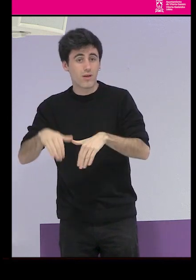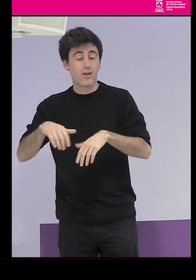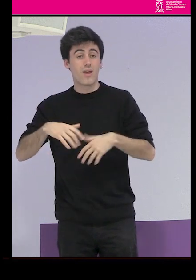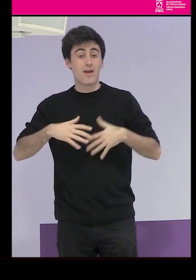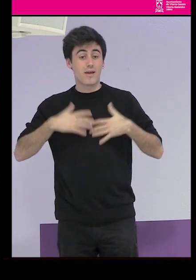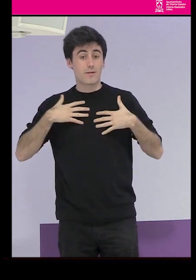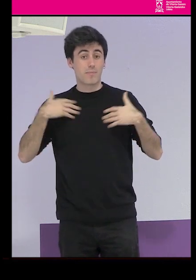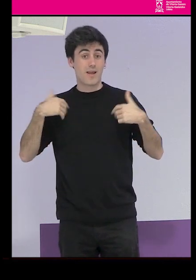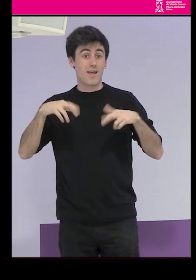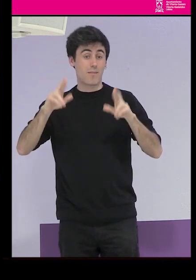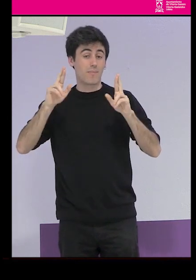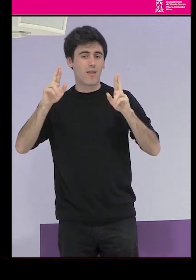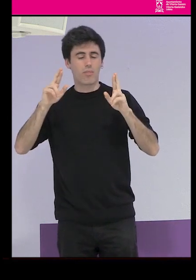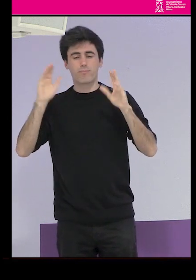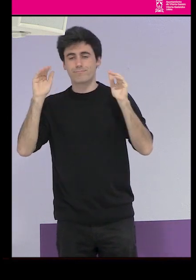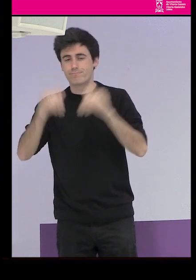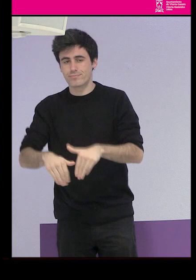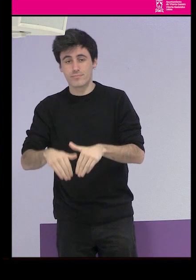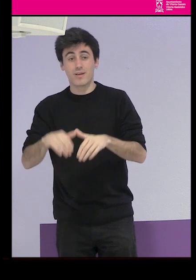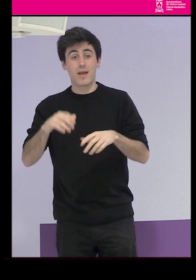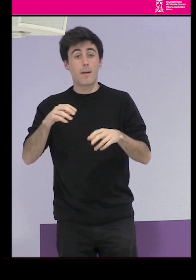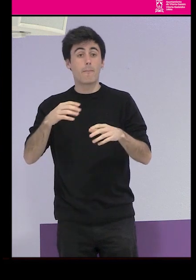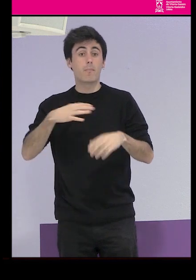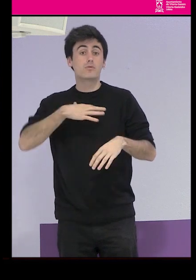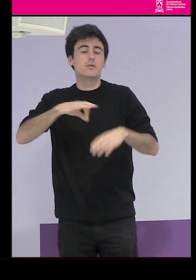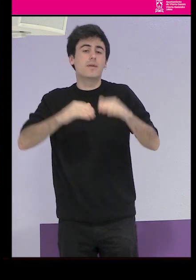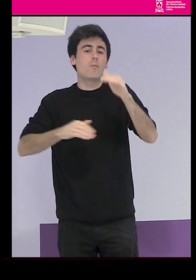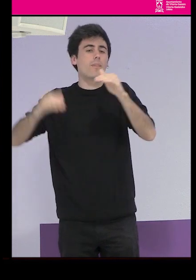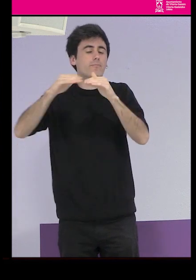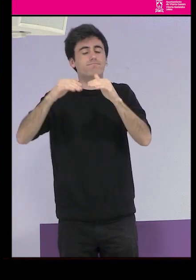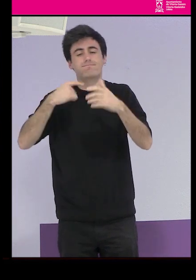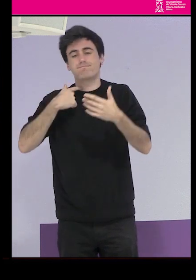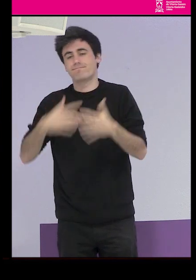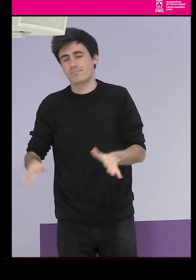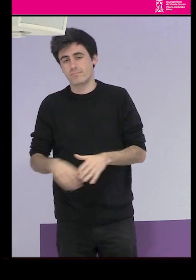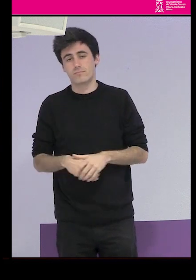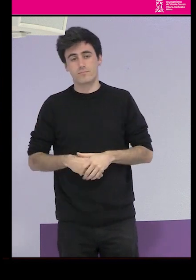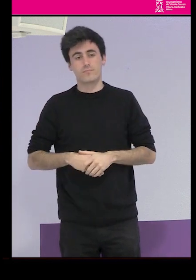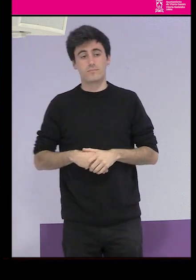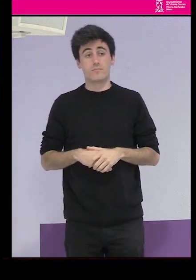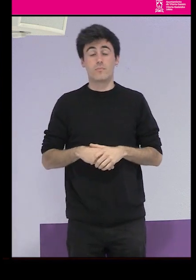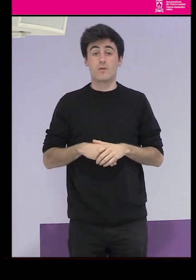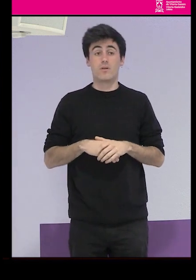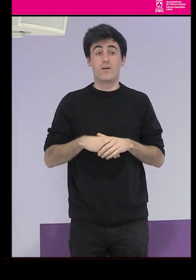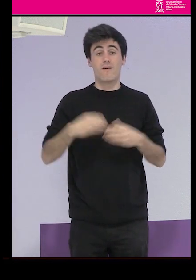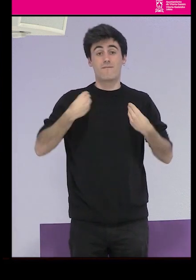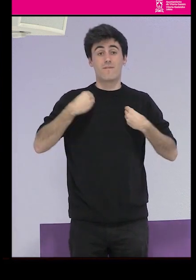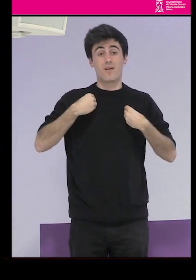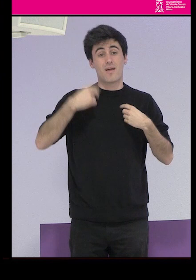y las posibilidades de igualdad que se habían anticipado y vivido.